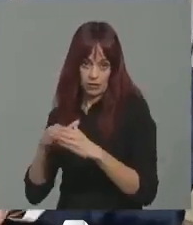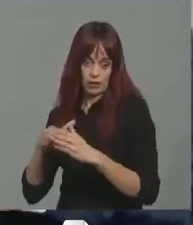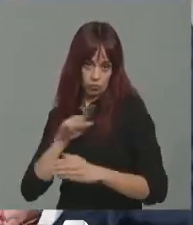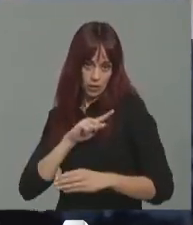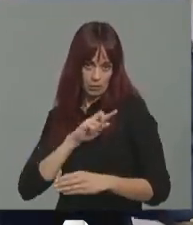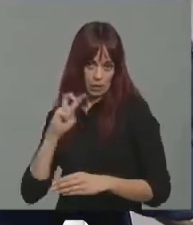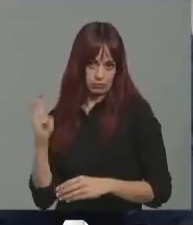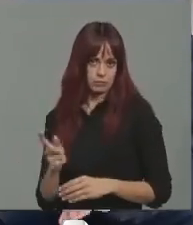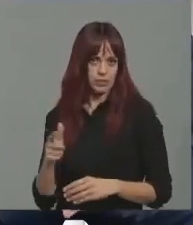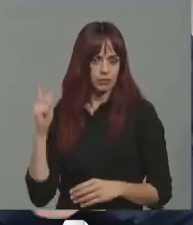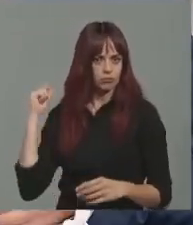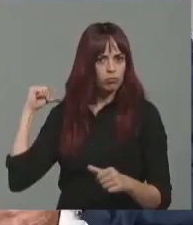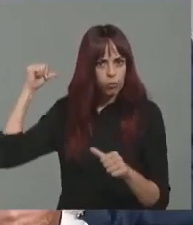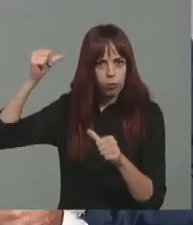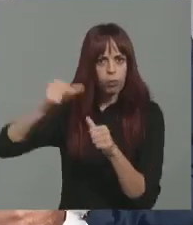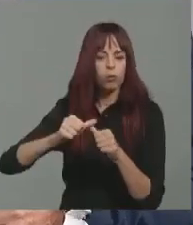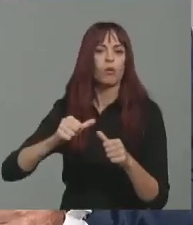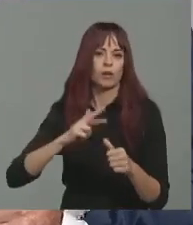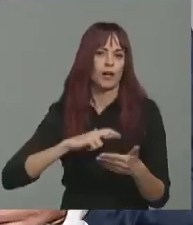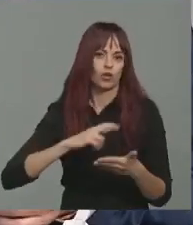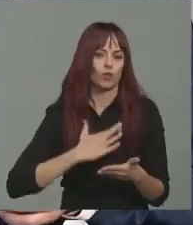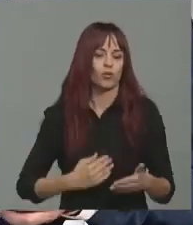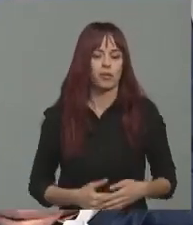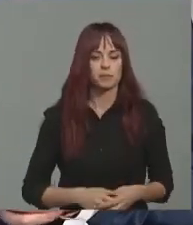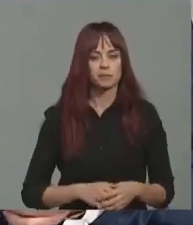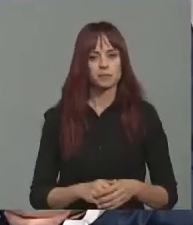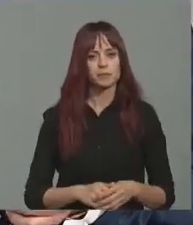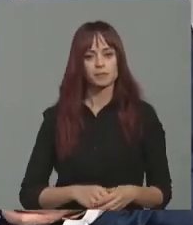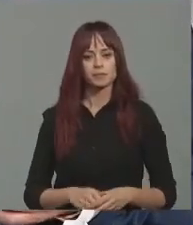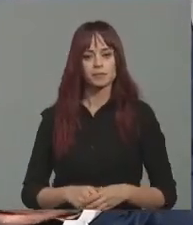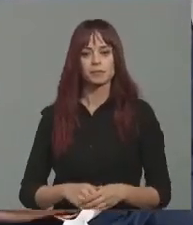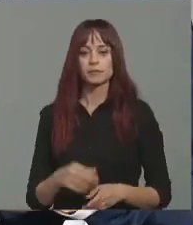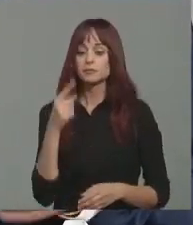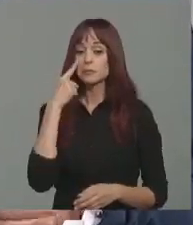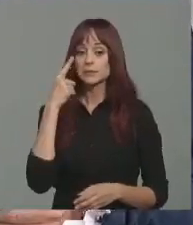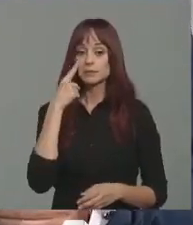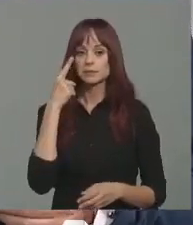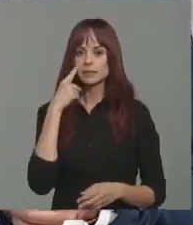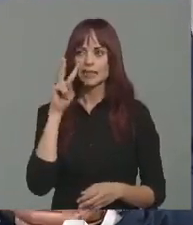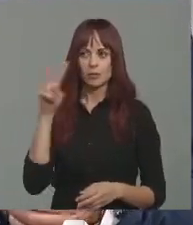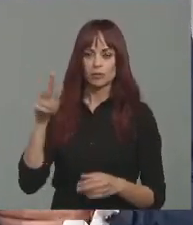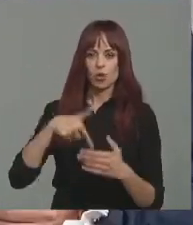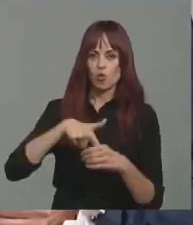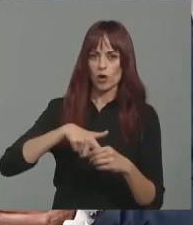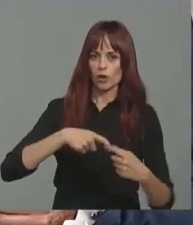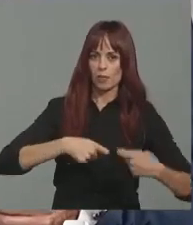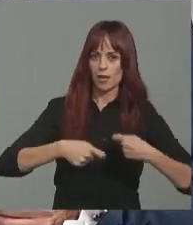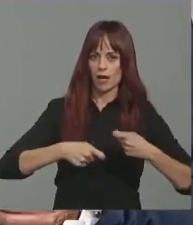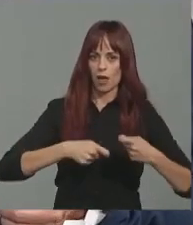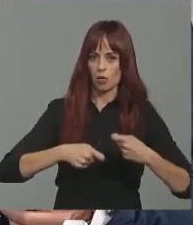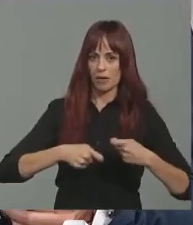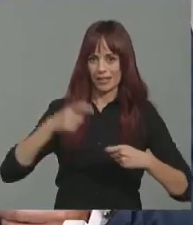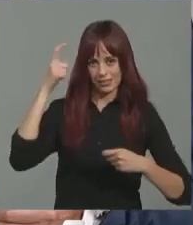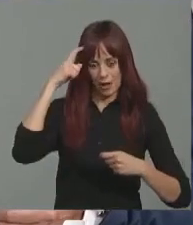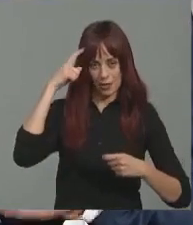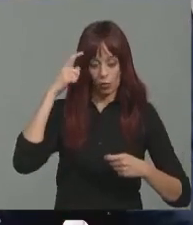como saben tienen una larga tradición en la región de Murcia. Entonces hemos detectado este nicho de mercado que puede permitir que la región de Murcia se